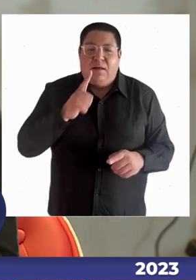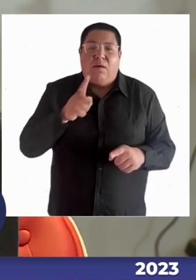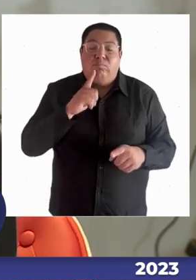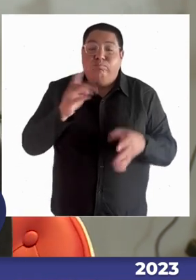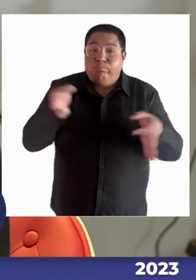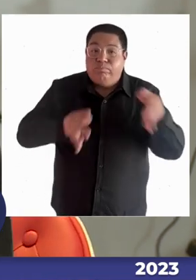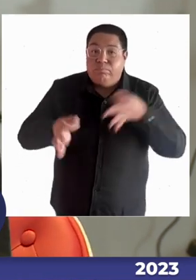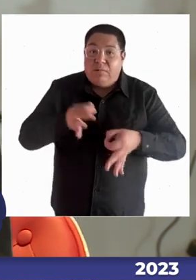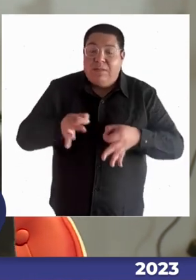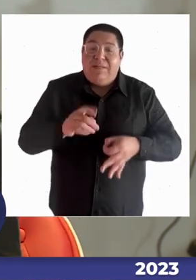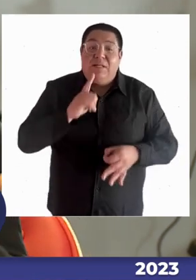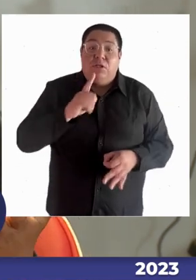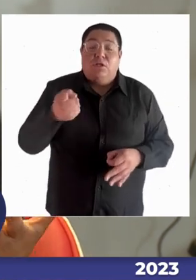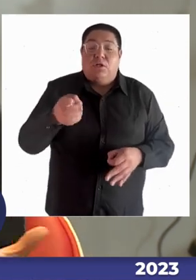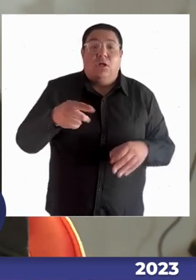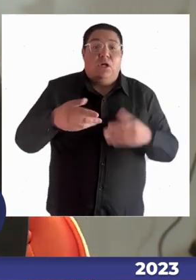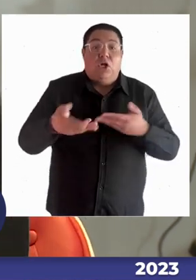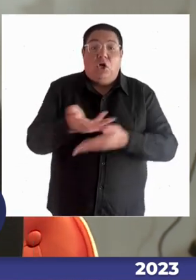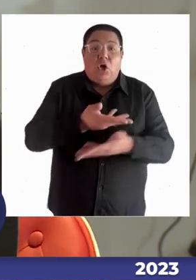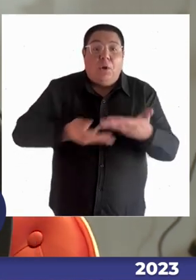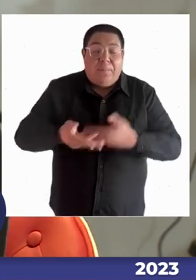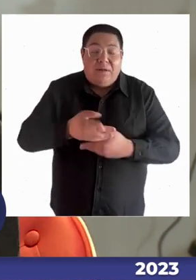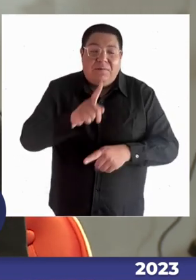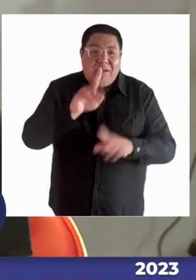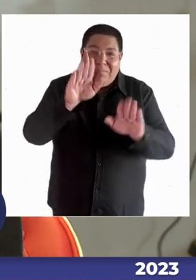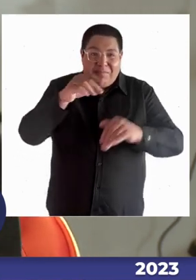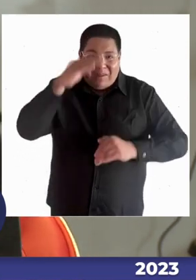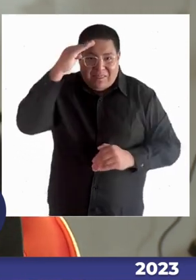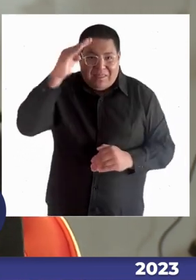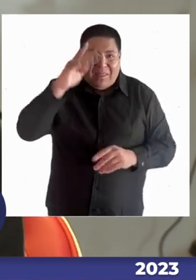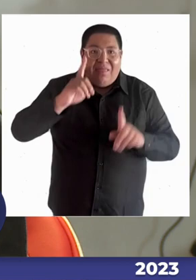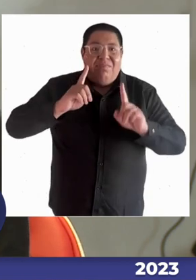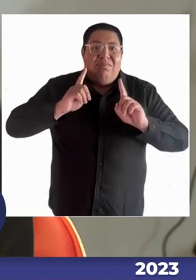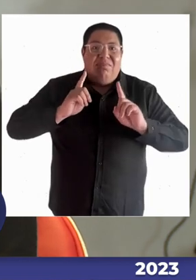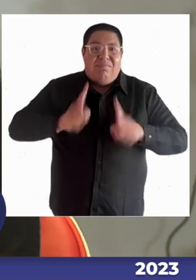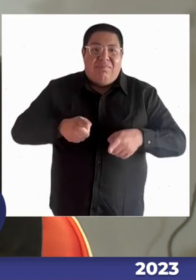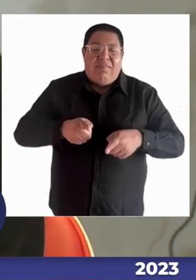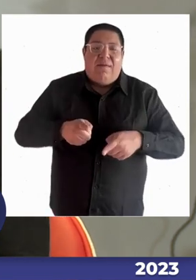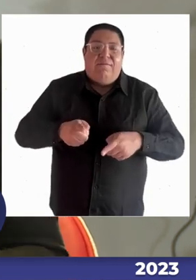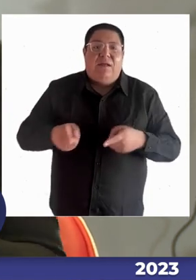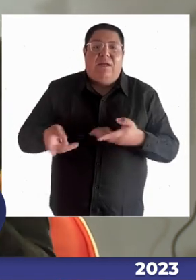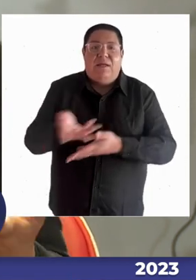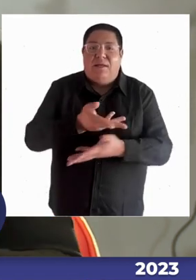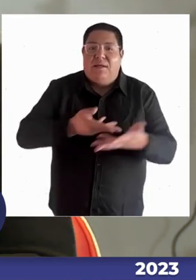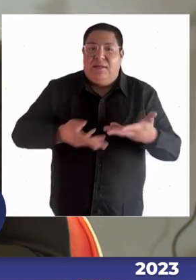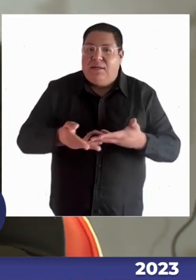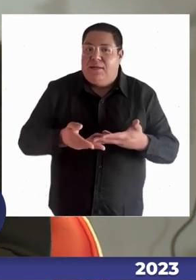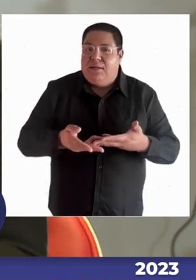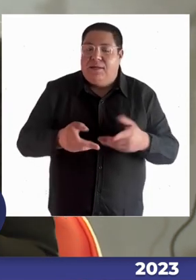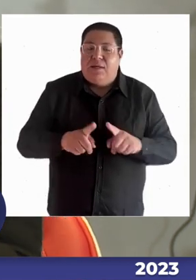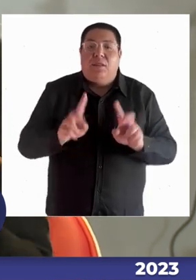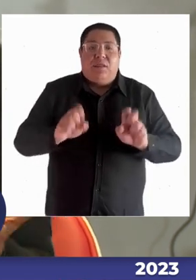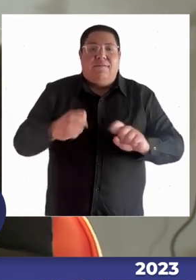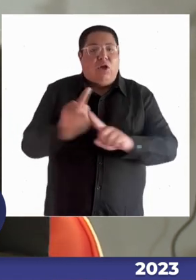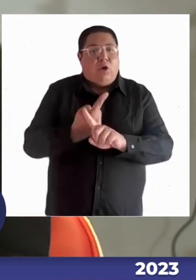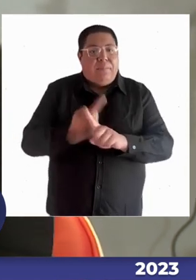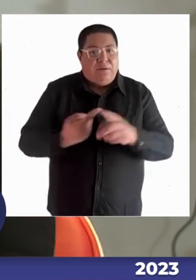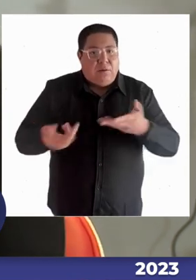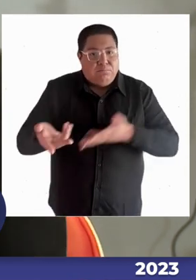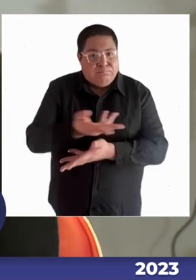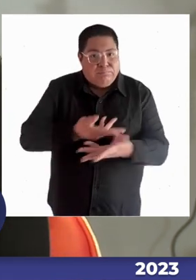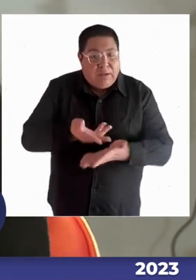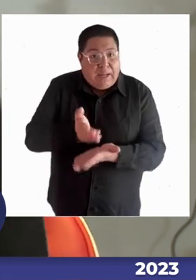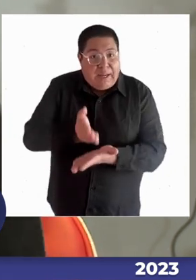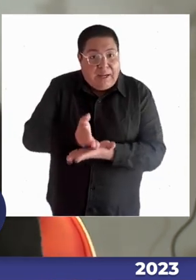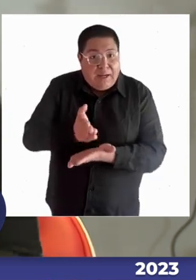Nosotros compartimos que el ideal es que estén incluidos todos y todas en un espacio abierto y en la escuela regular que se